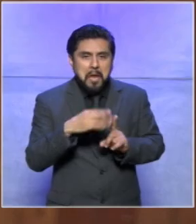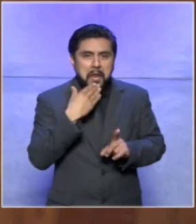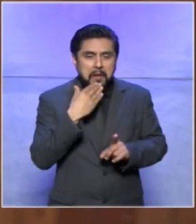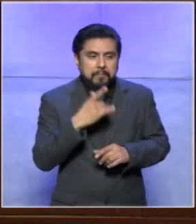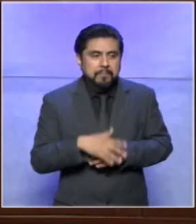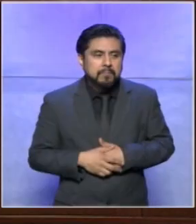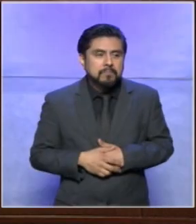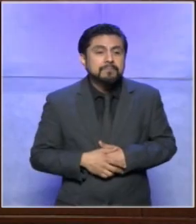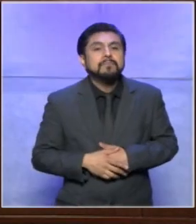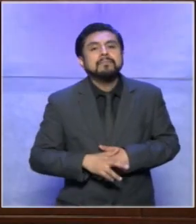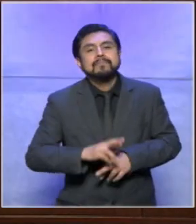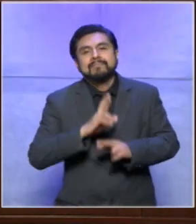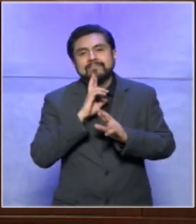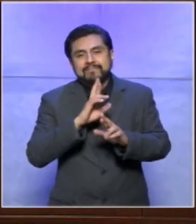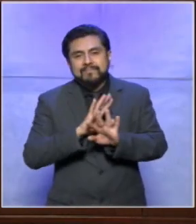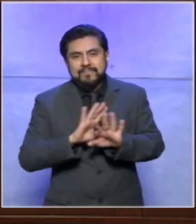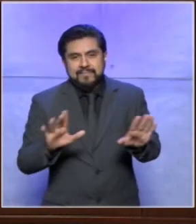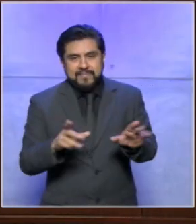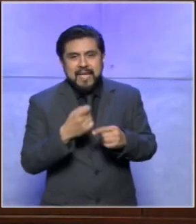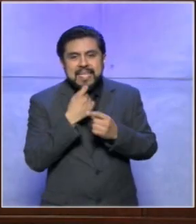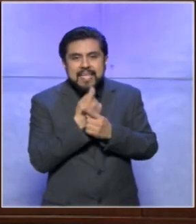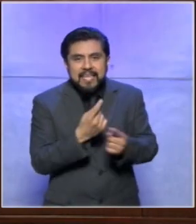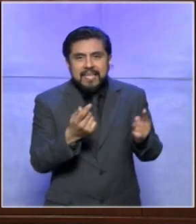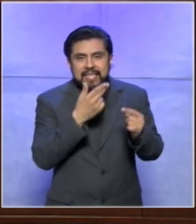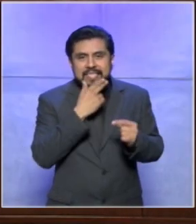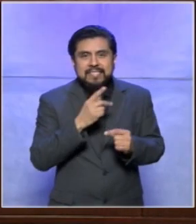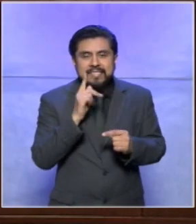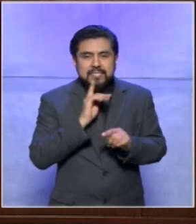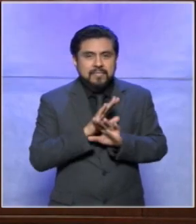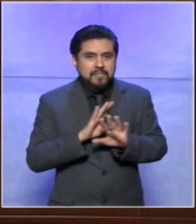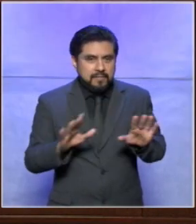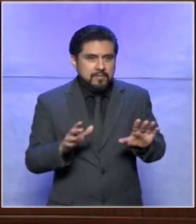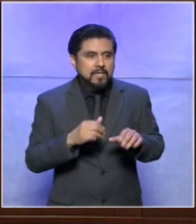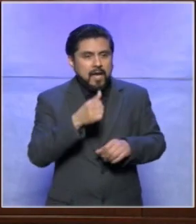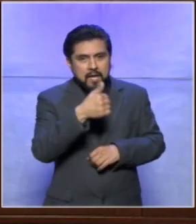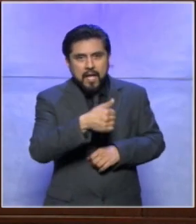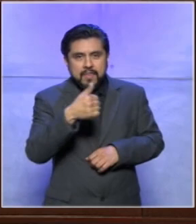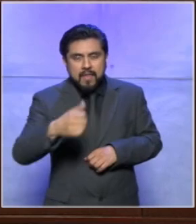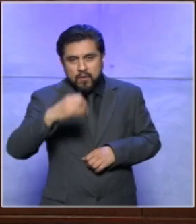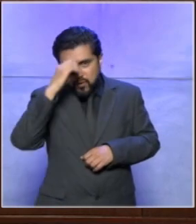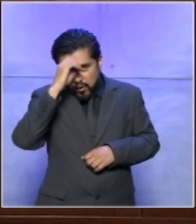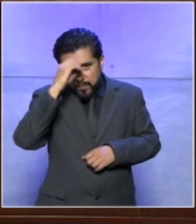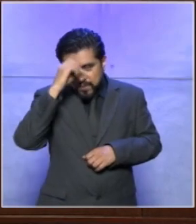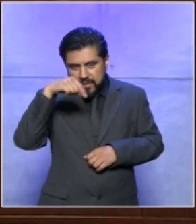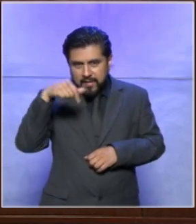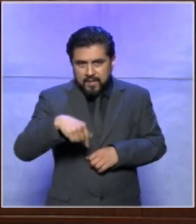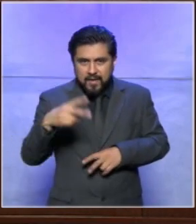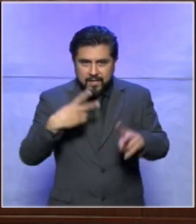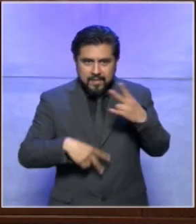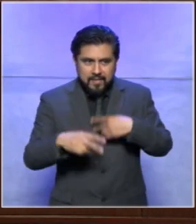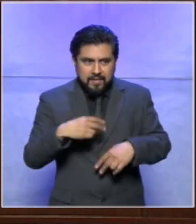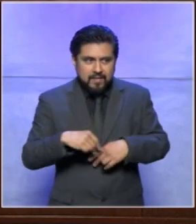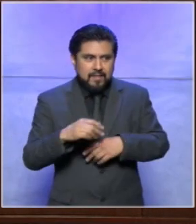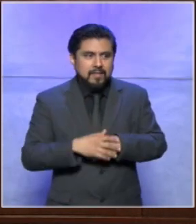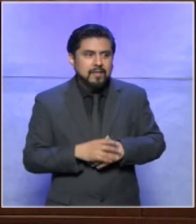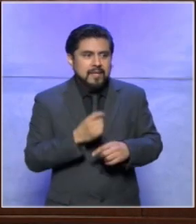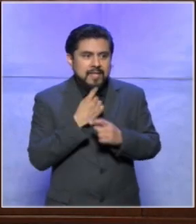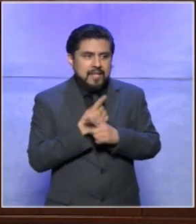pues ahí están las respuestas de estas niños y niños que han estado niñas y niños que han estado participando en el tribunal electoral